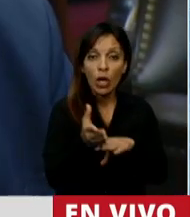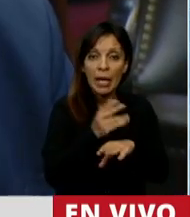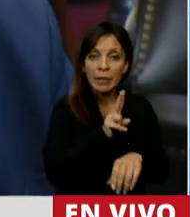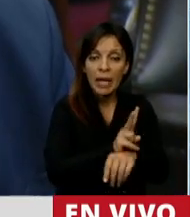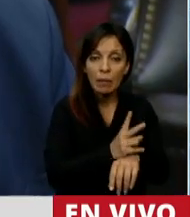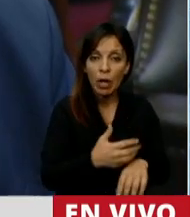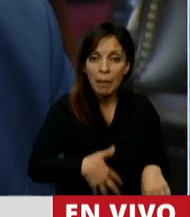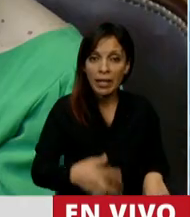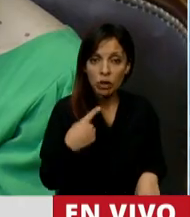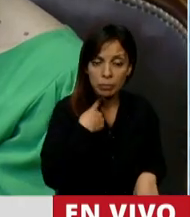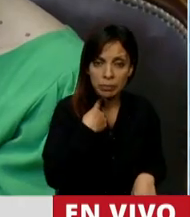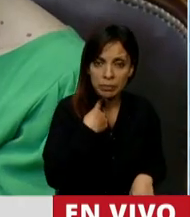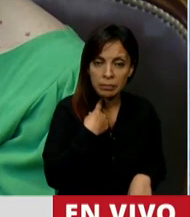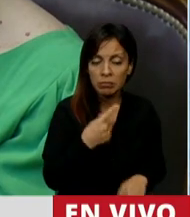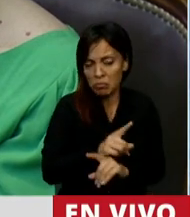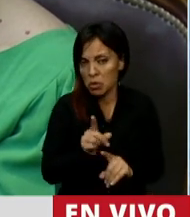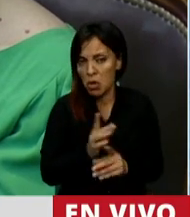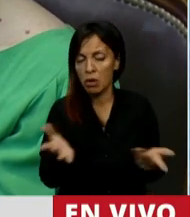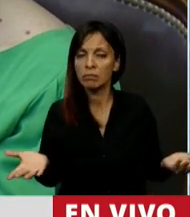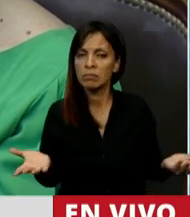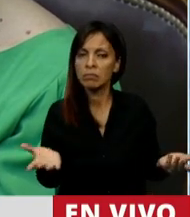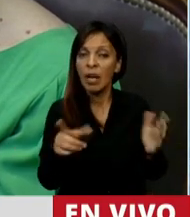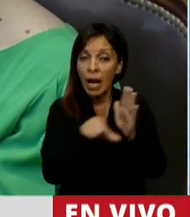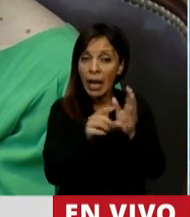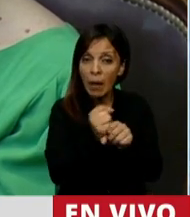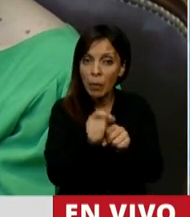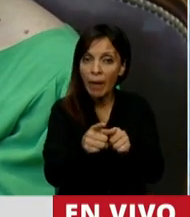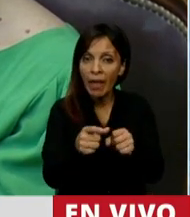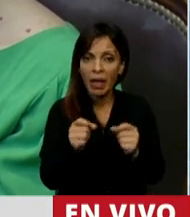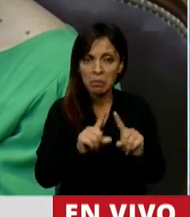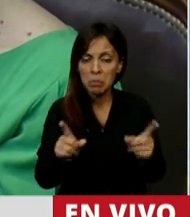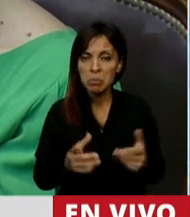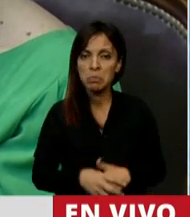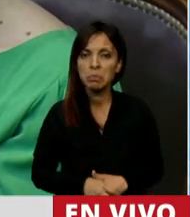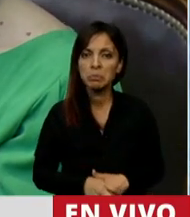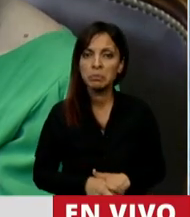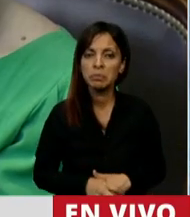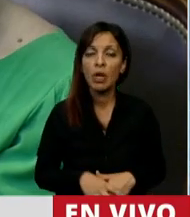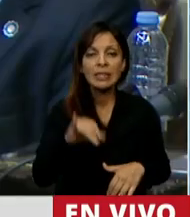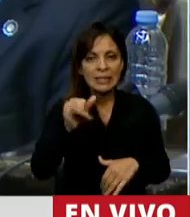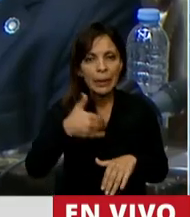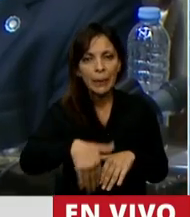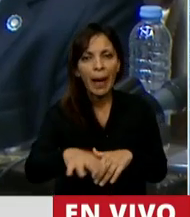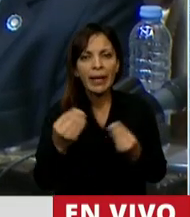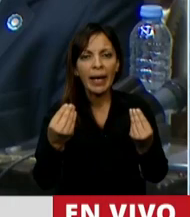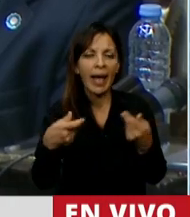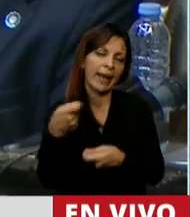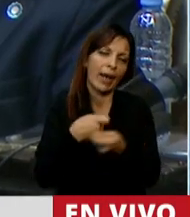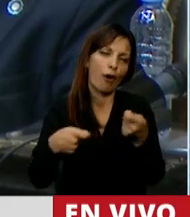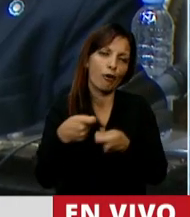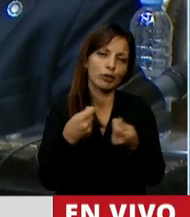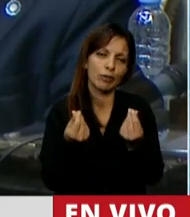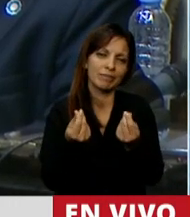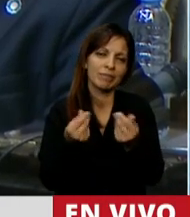embarazos no deseados? No, no estamos evitando los embarazos no deseados. Lo que sí se va a hacer es un negocio con